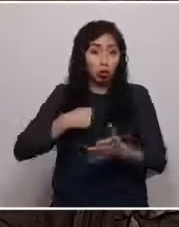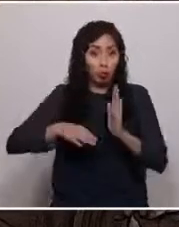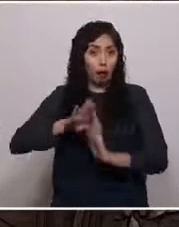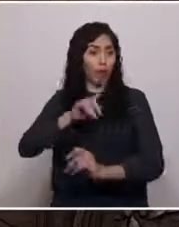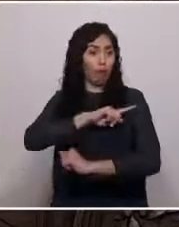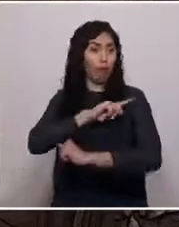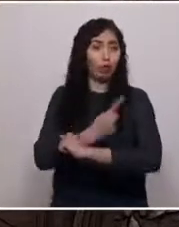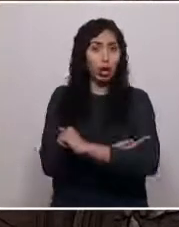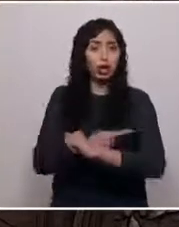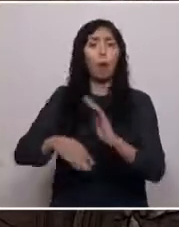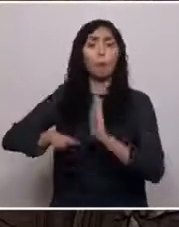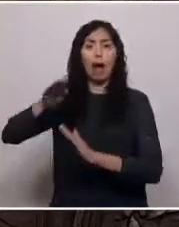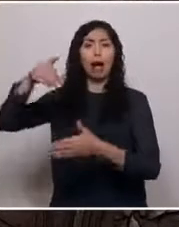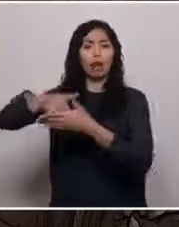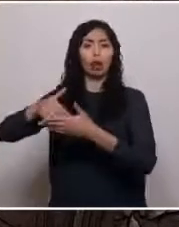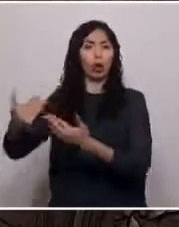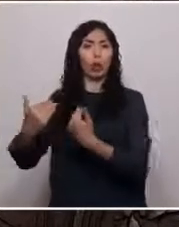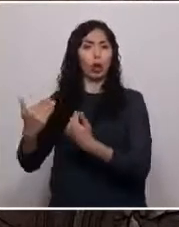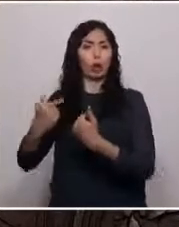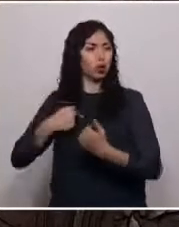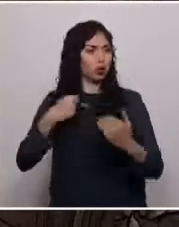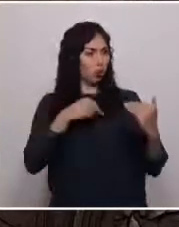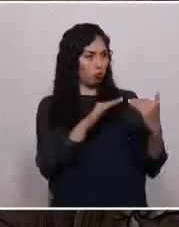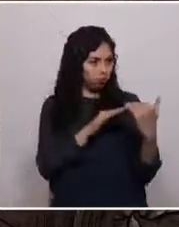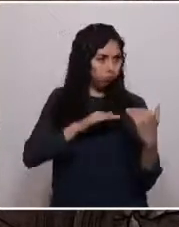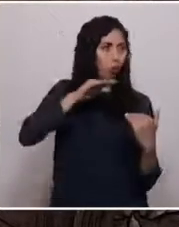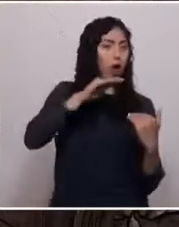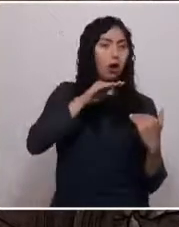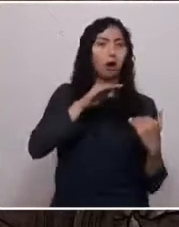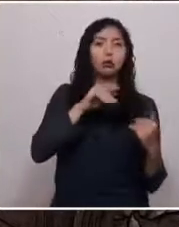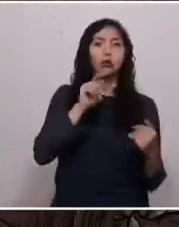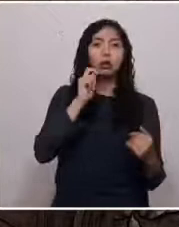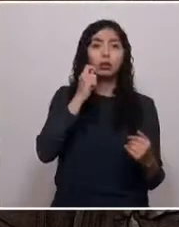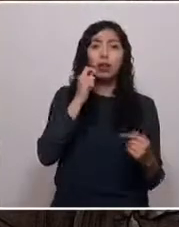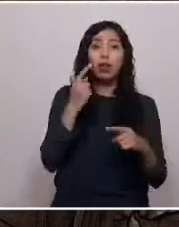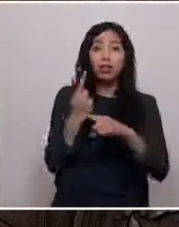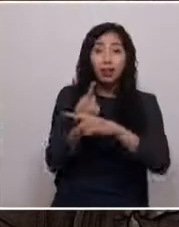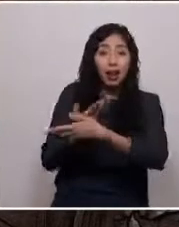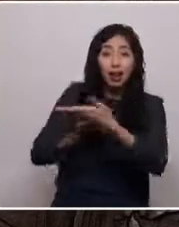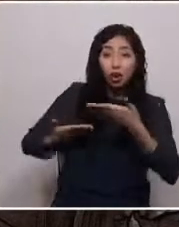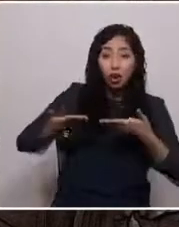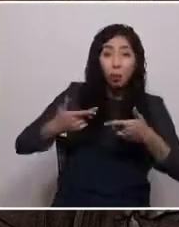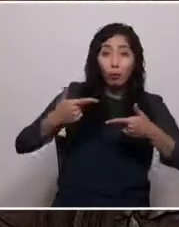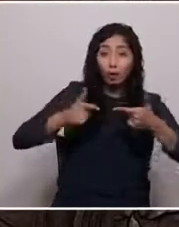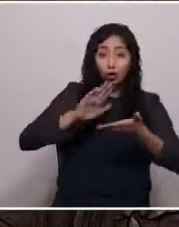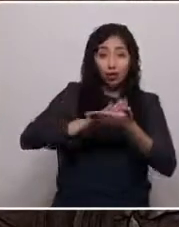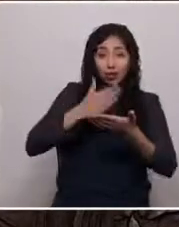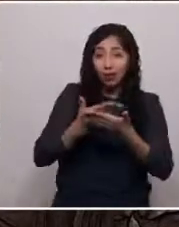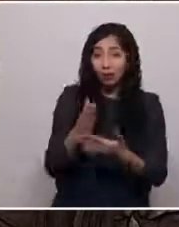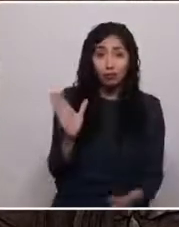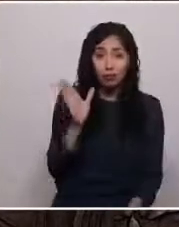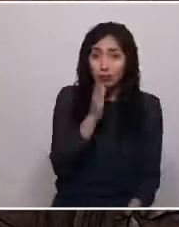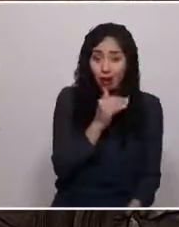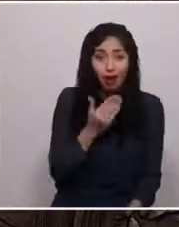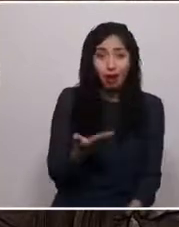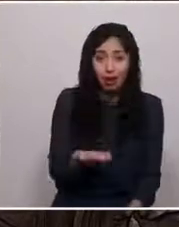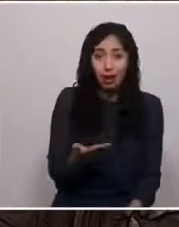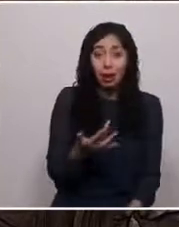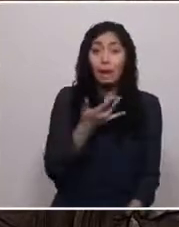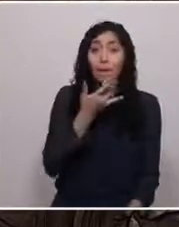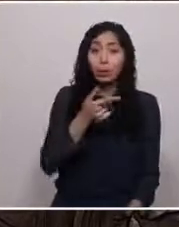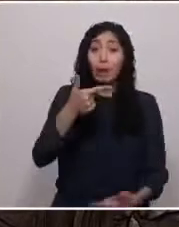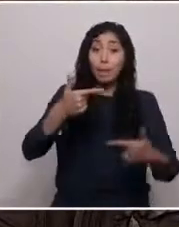número de votos, no estaremos en presencia de un diálogo ni de una política sana, porque esta última debe velar por